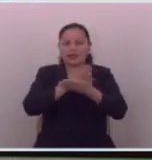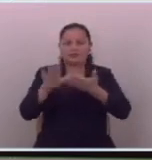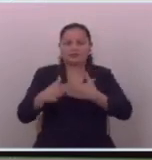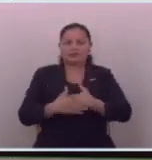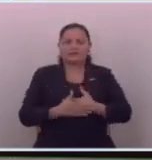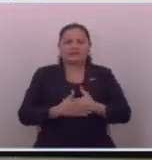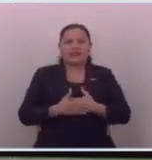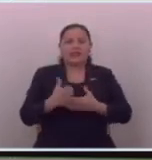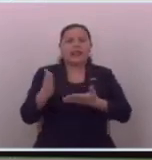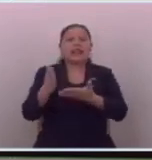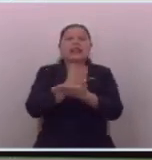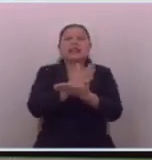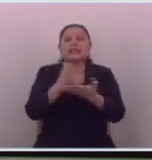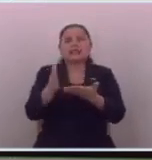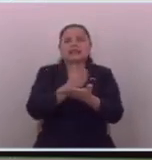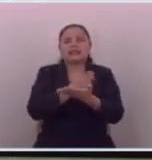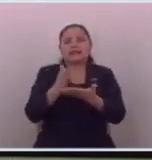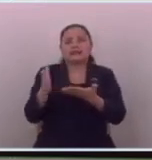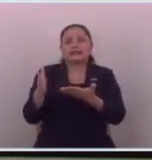nada